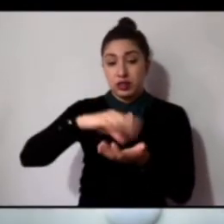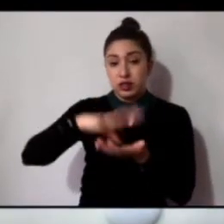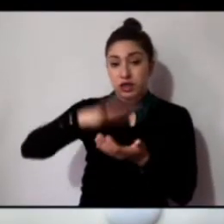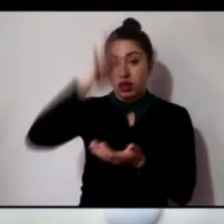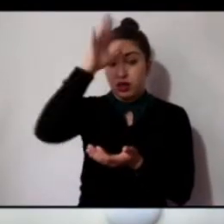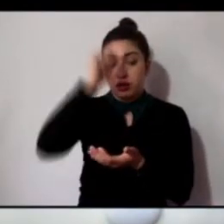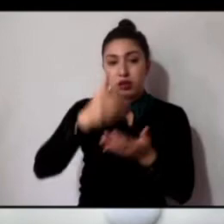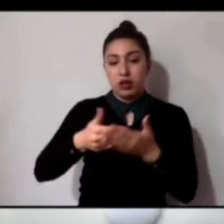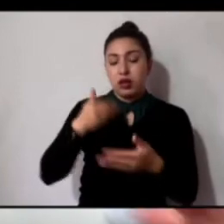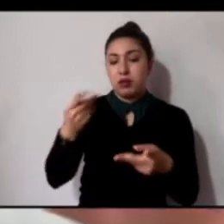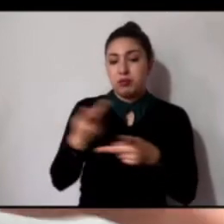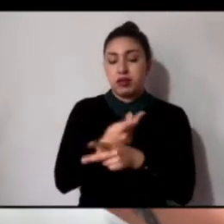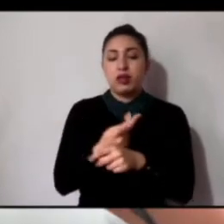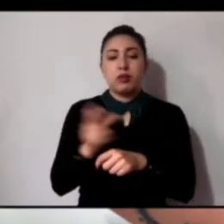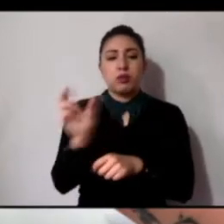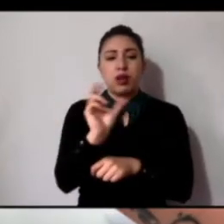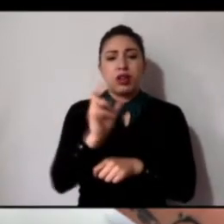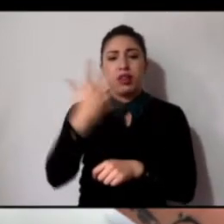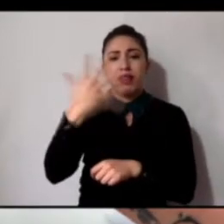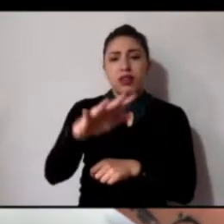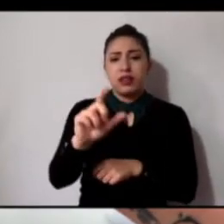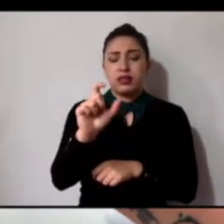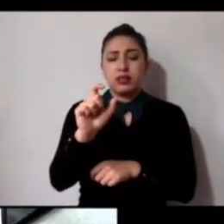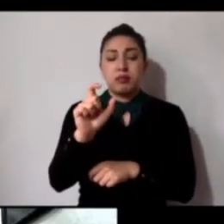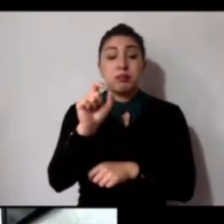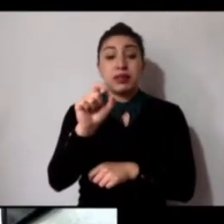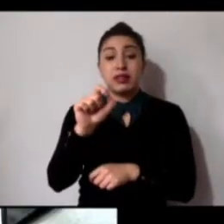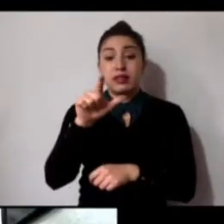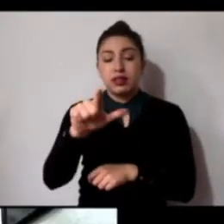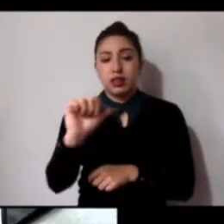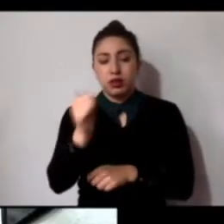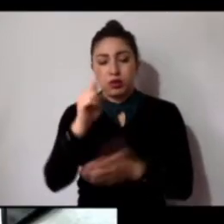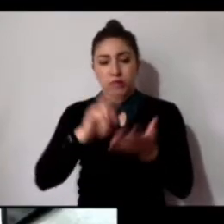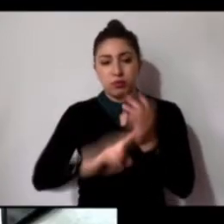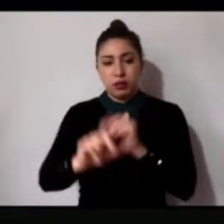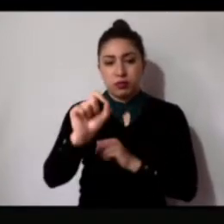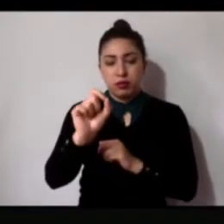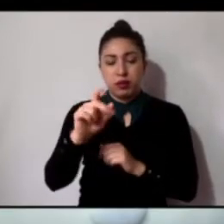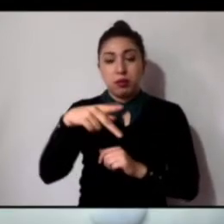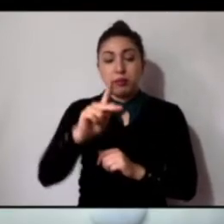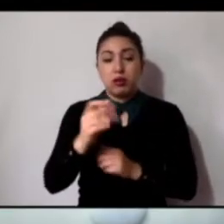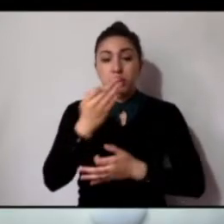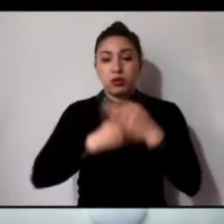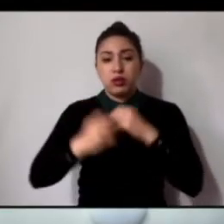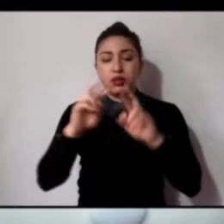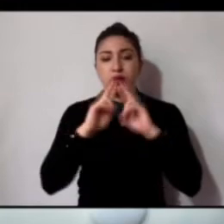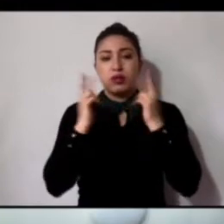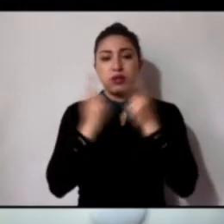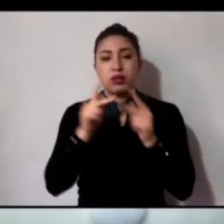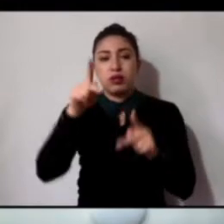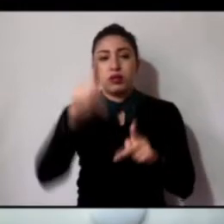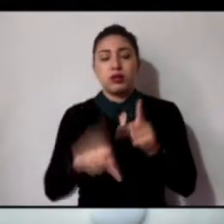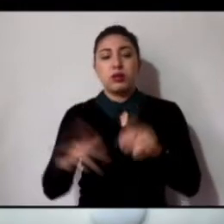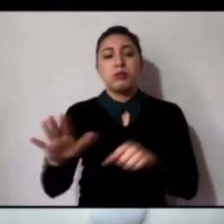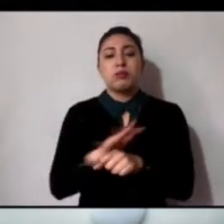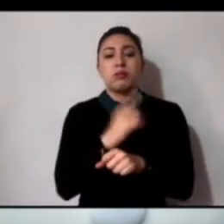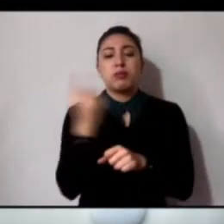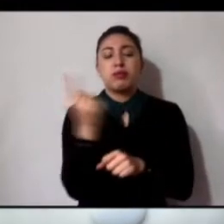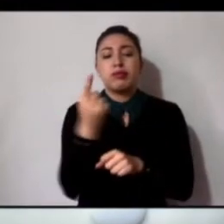pasado día 27 de agosto de este año. No obstante, dicha sesión quedó suspendida por falta de quórum.